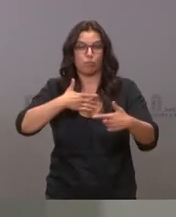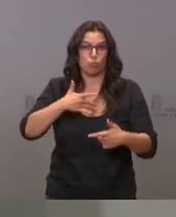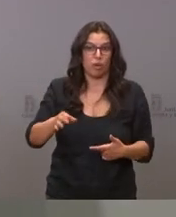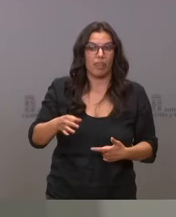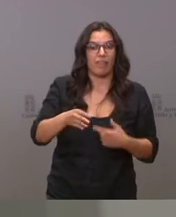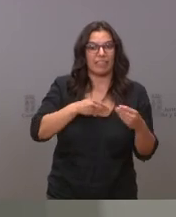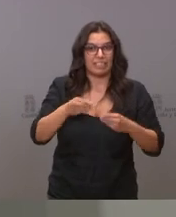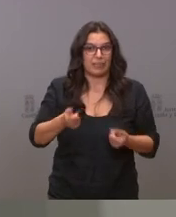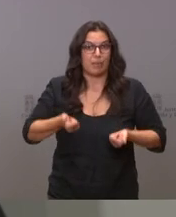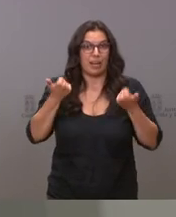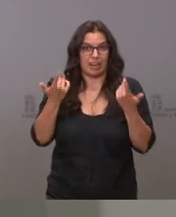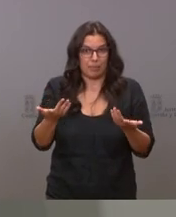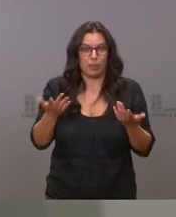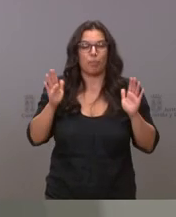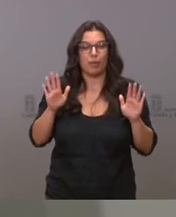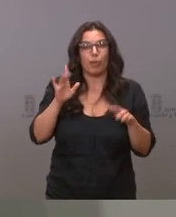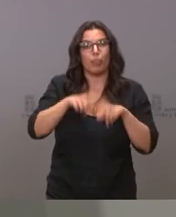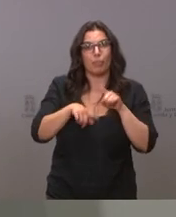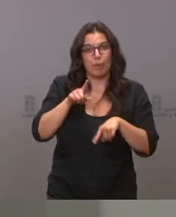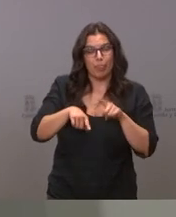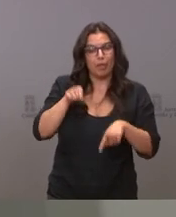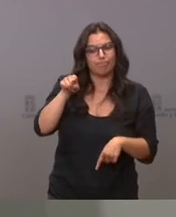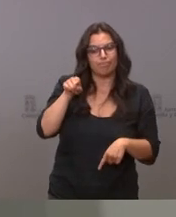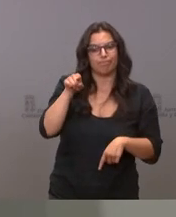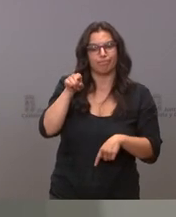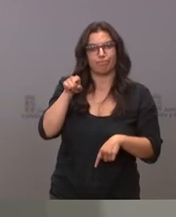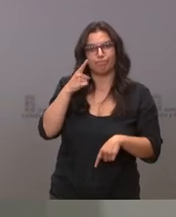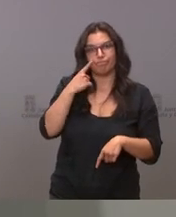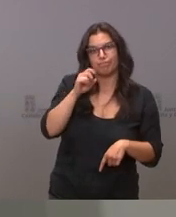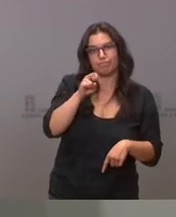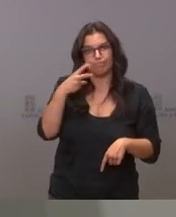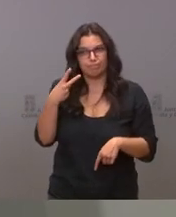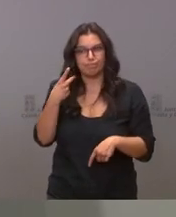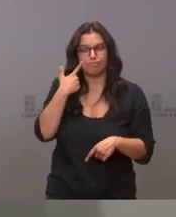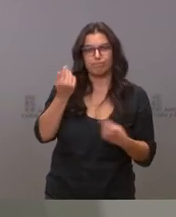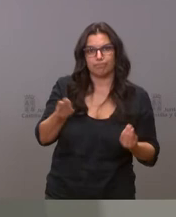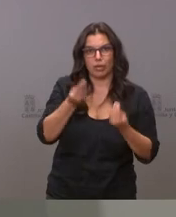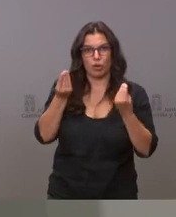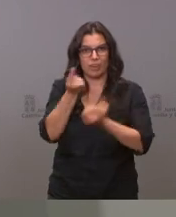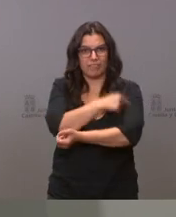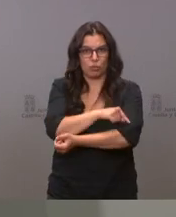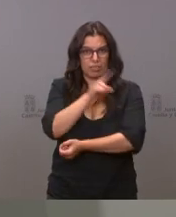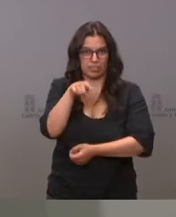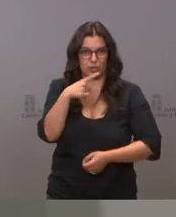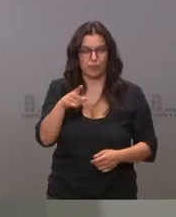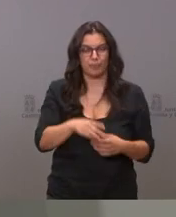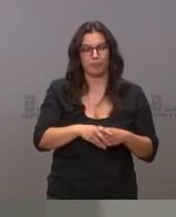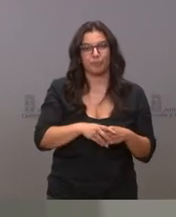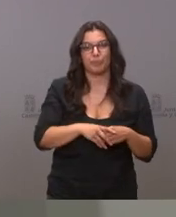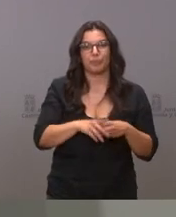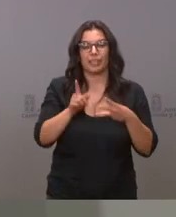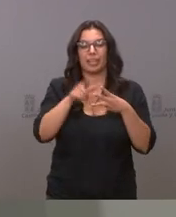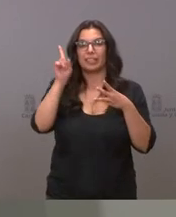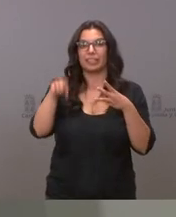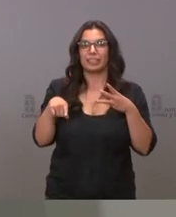relajaciones pero tenemos insisto que seguir los resultados de la campaña de vacunación sobre a quién afecta los